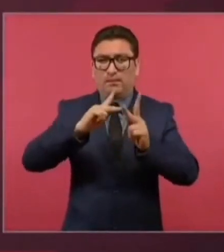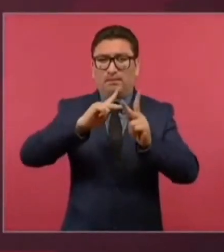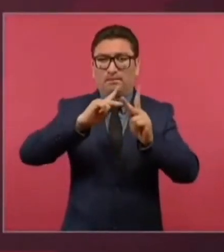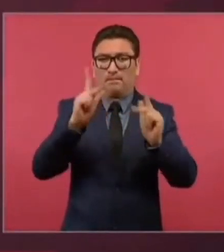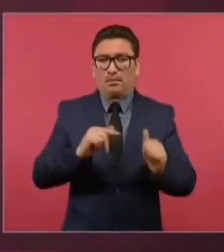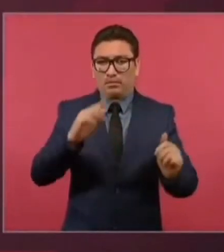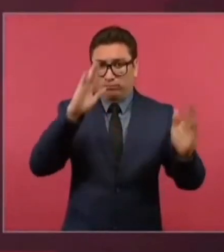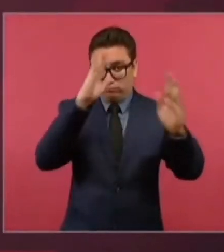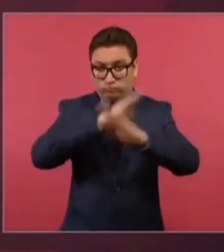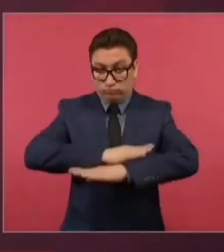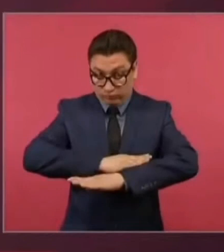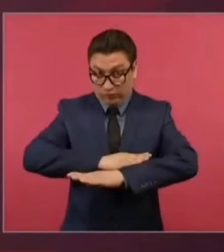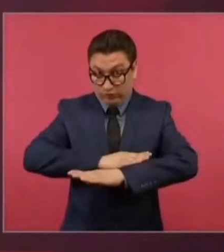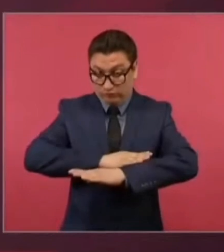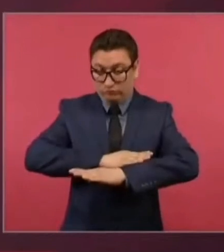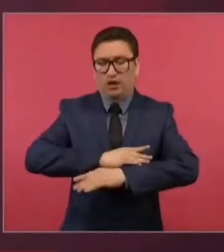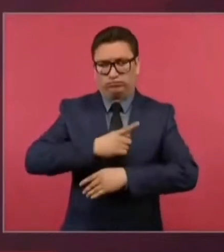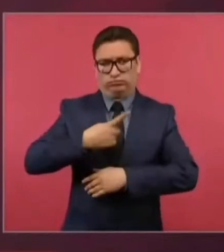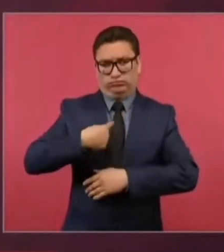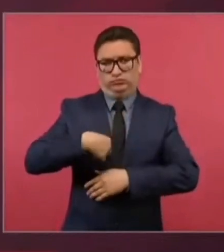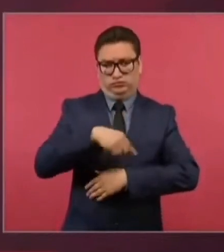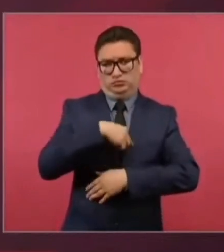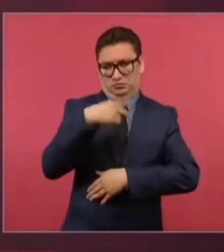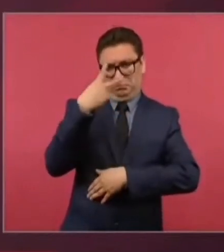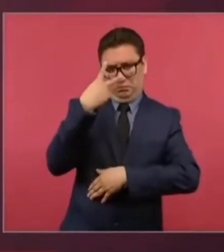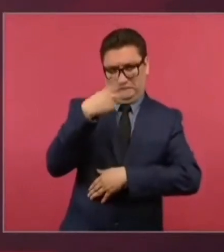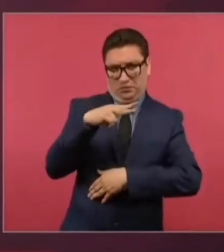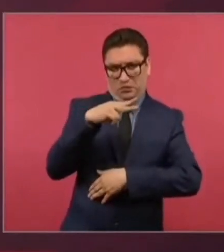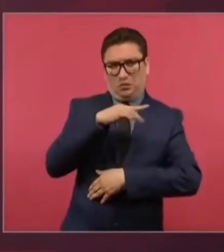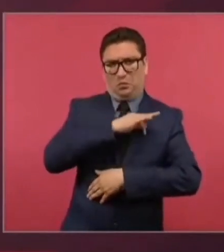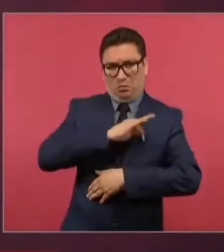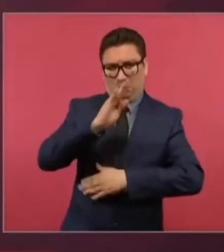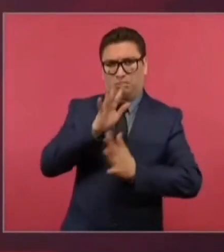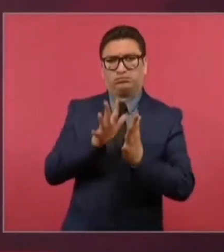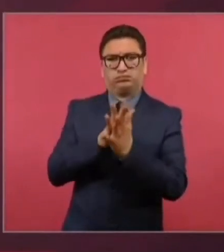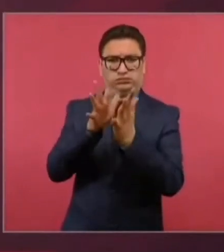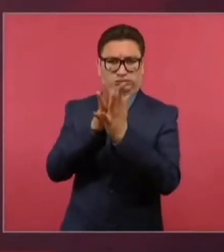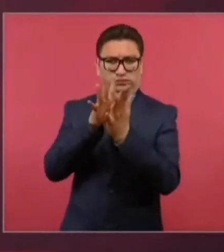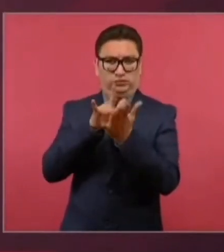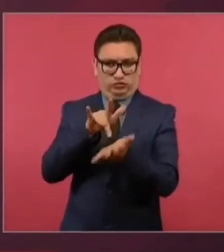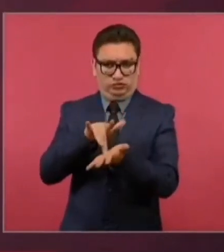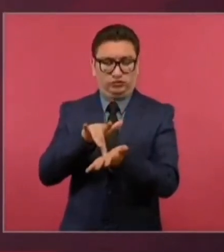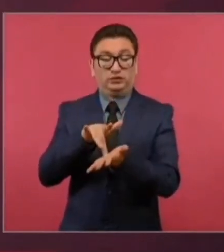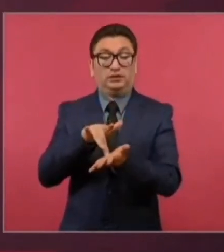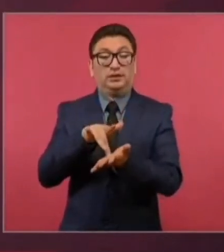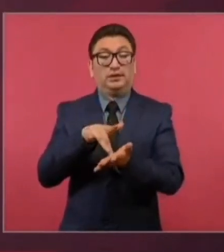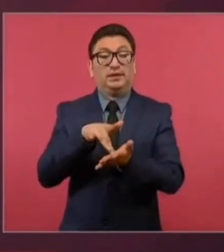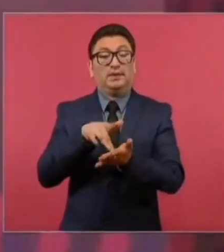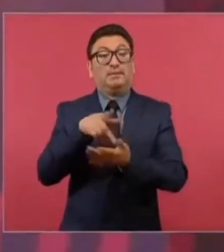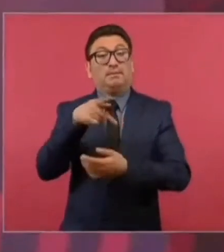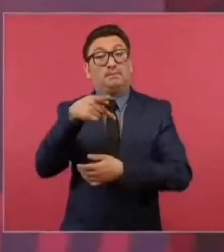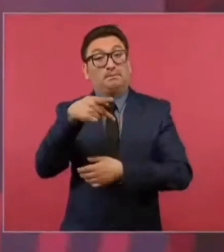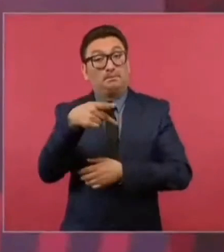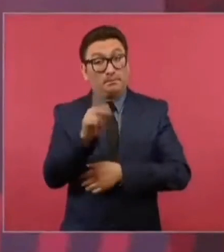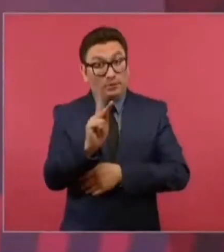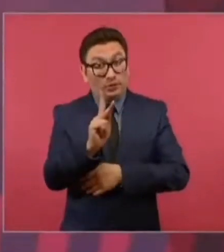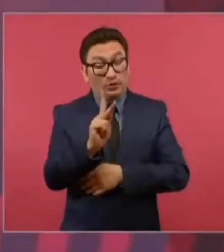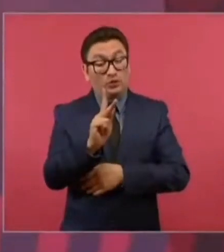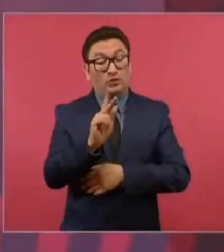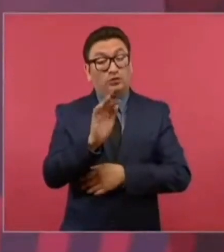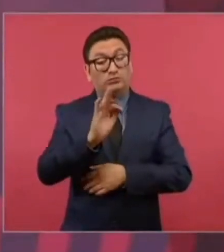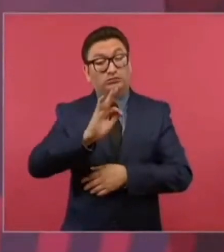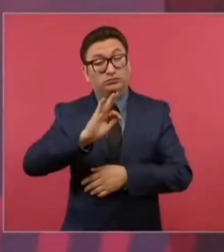conflicto, nosotros participamos. Y las partes